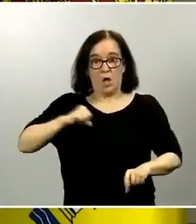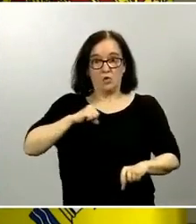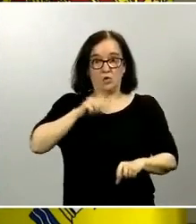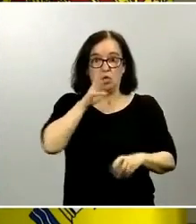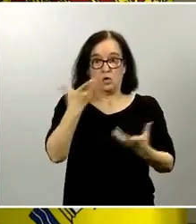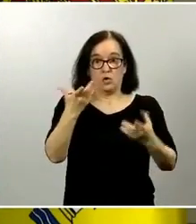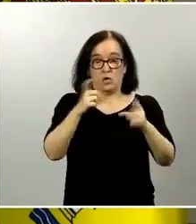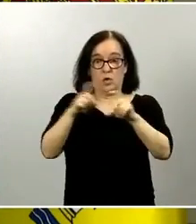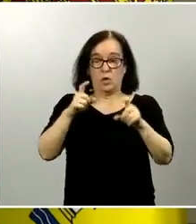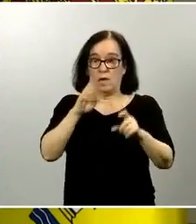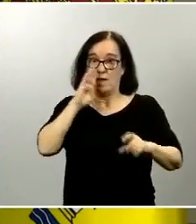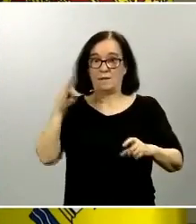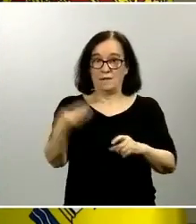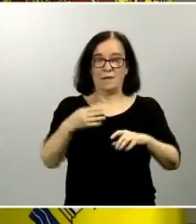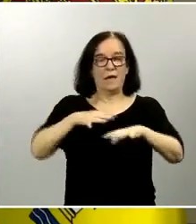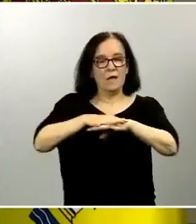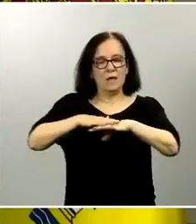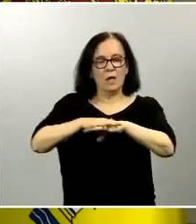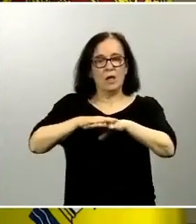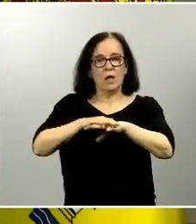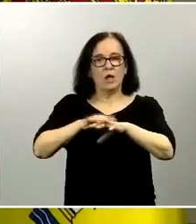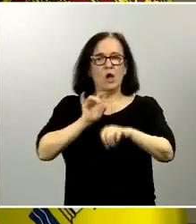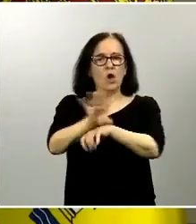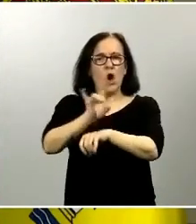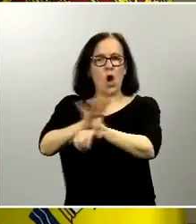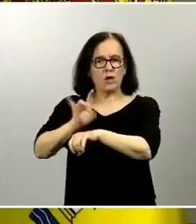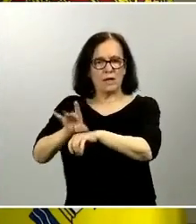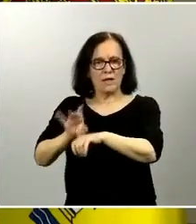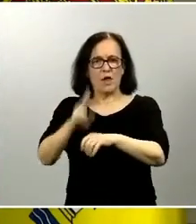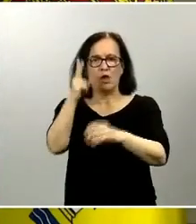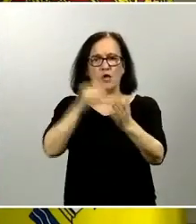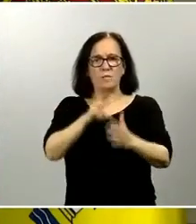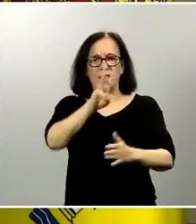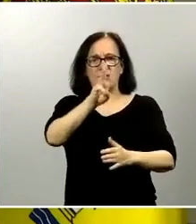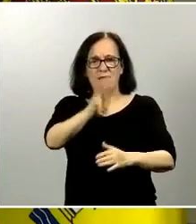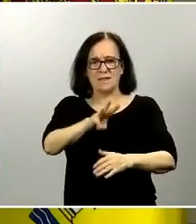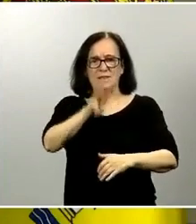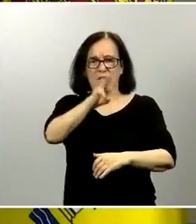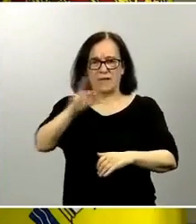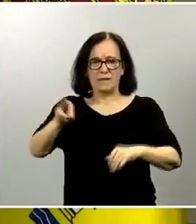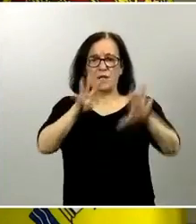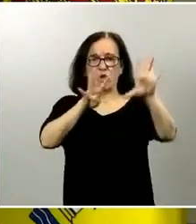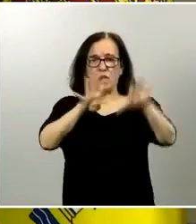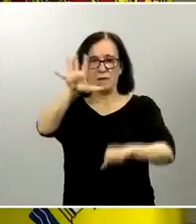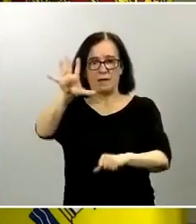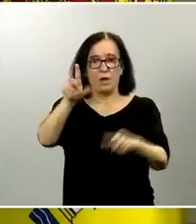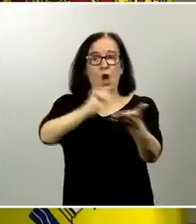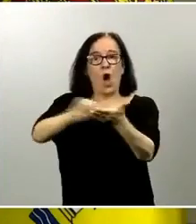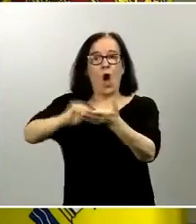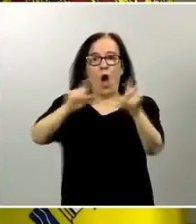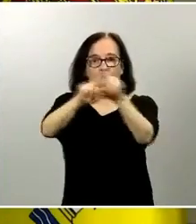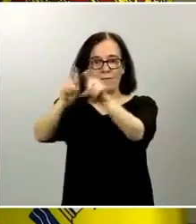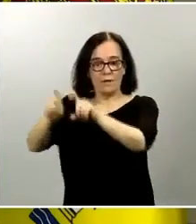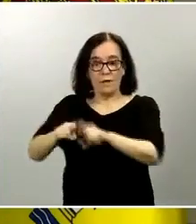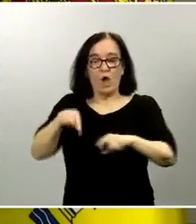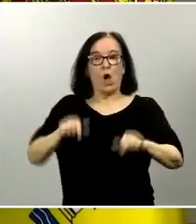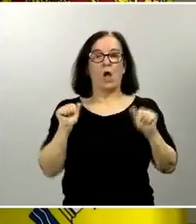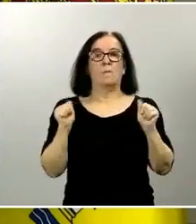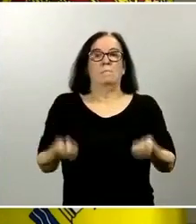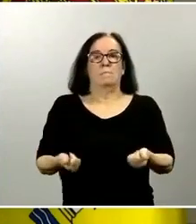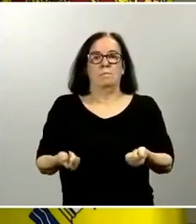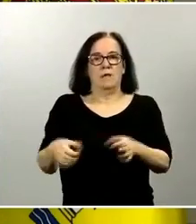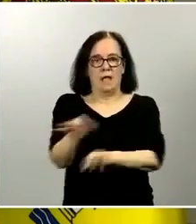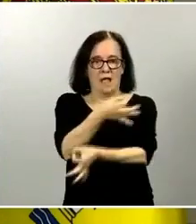de la red de correos de más de 2.395 oficinas y hoy comenzará en las islas